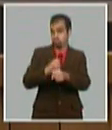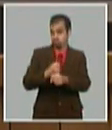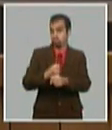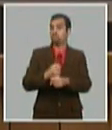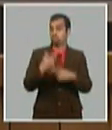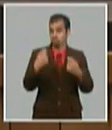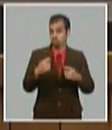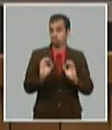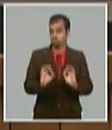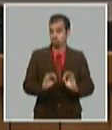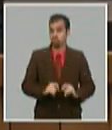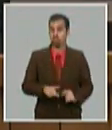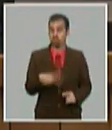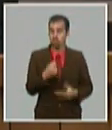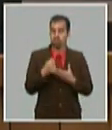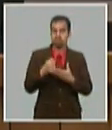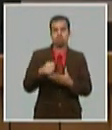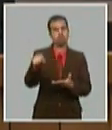aportando a la sociedad